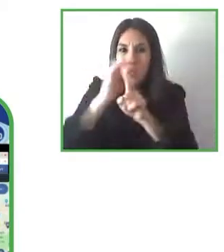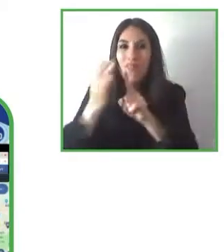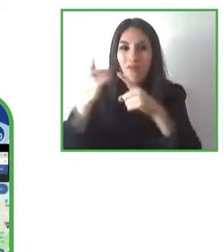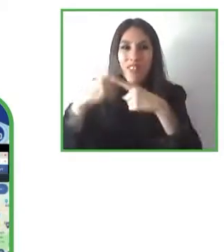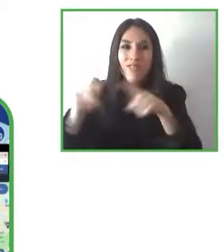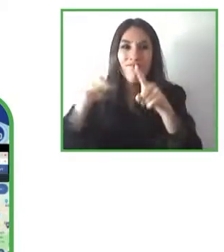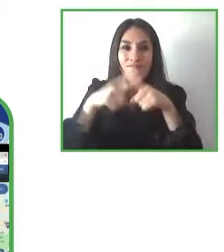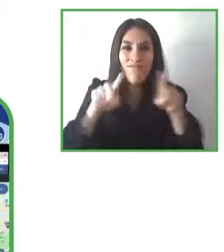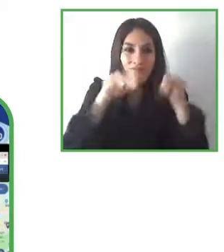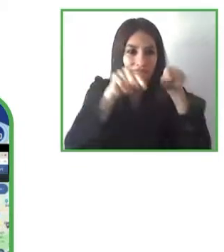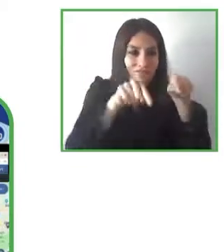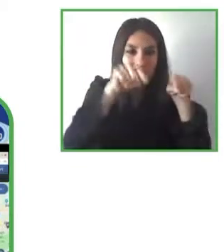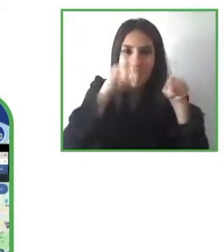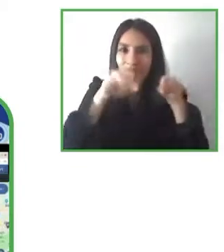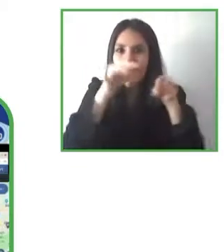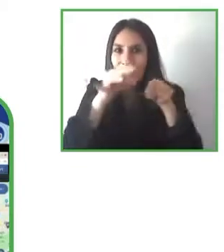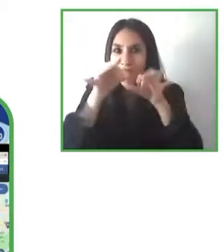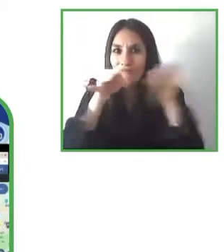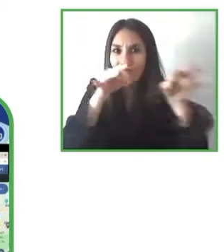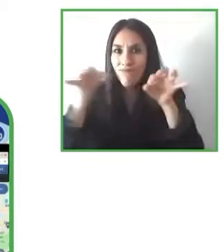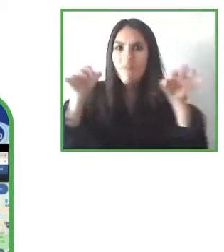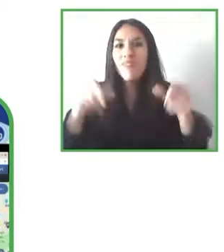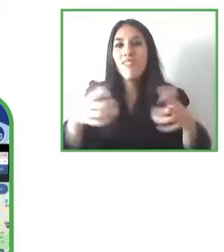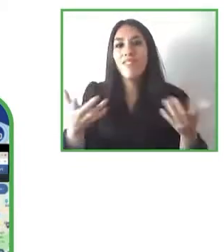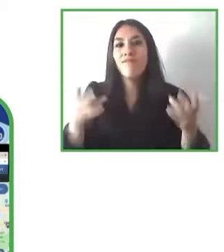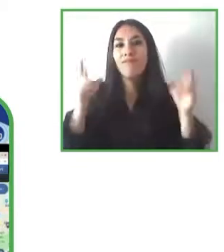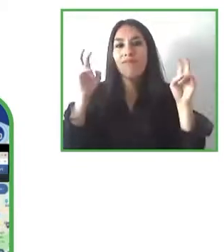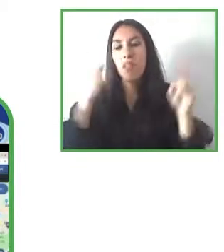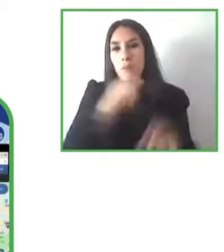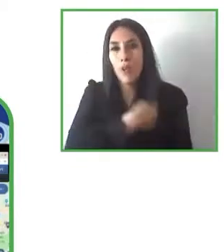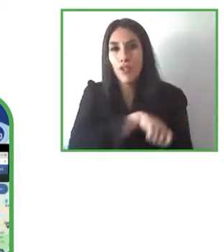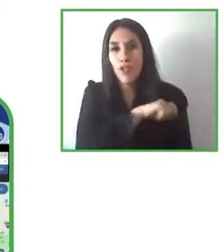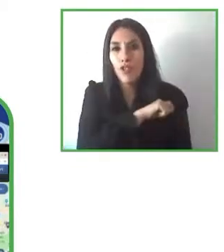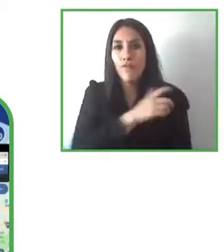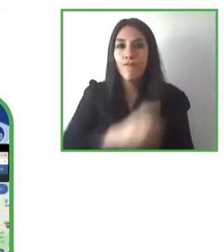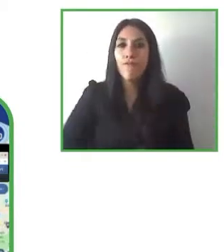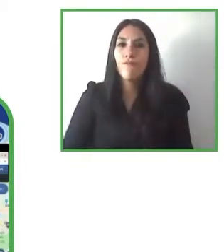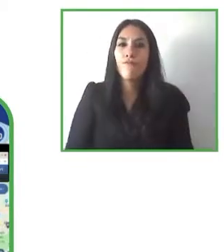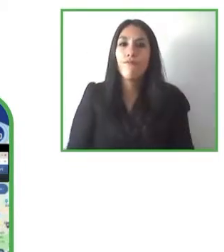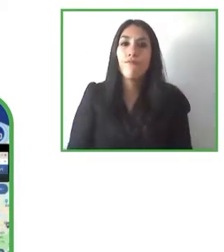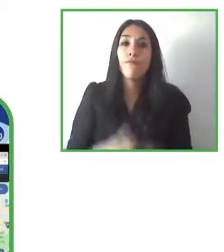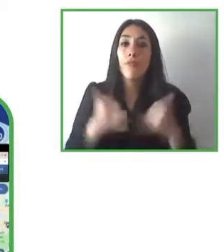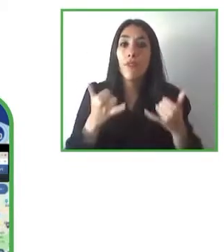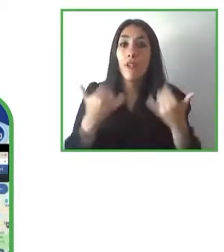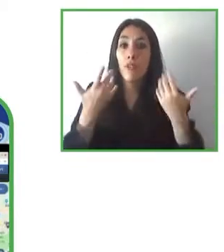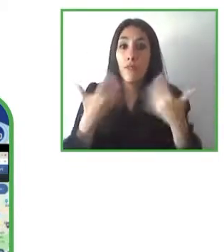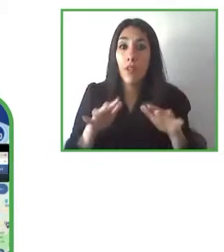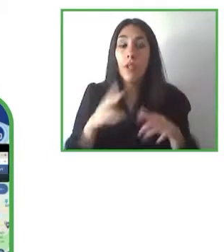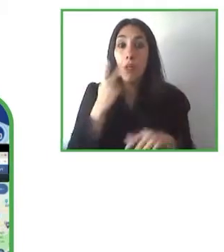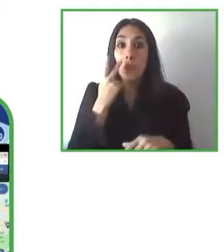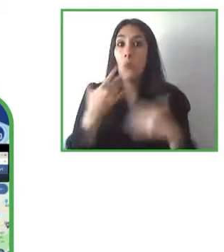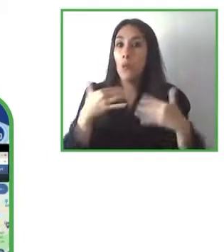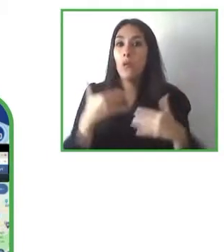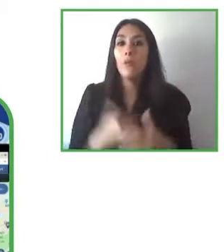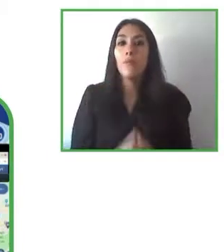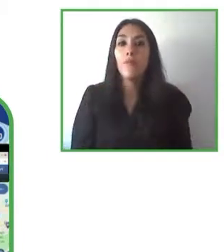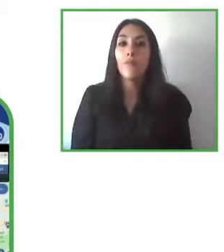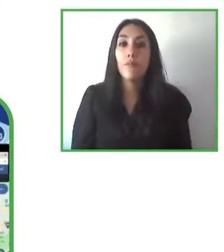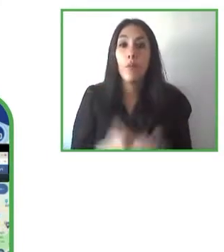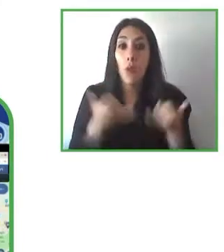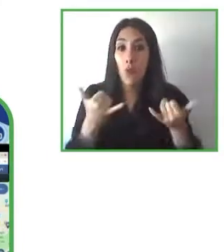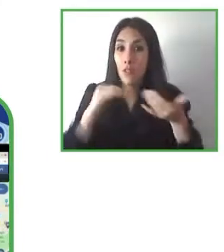Español pero es es increíble y también es importante también una ciudad urbana o una ciudad un destino